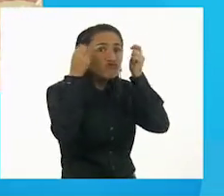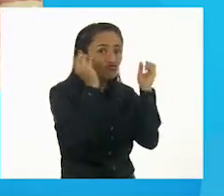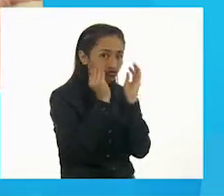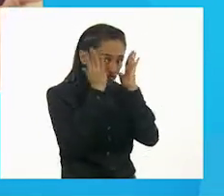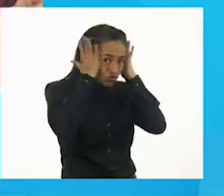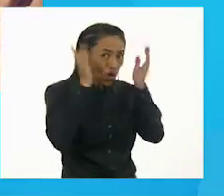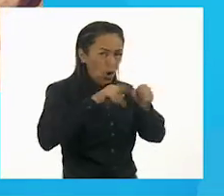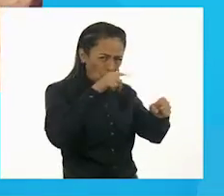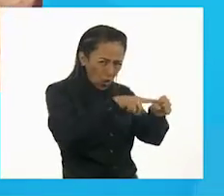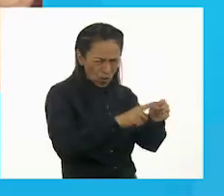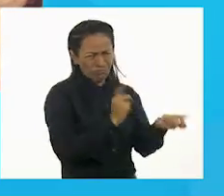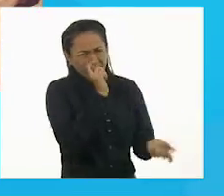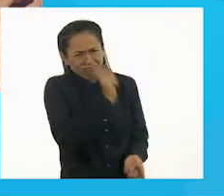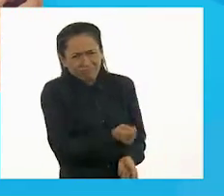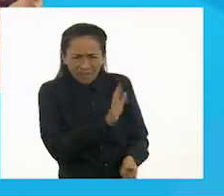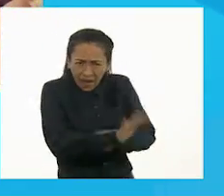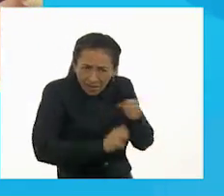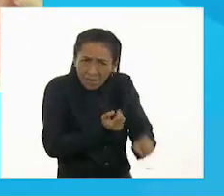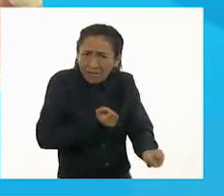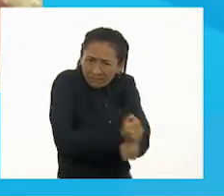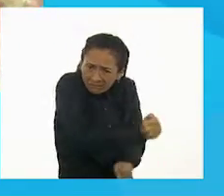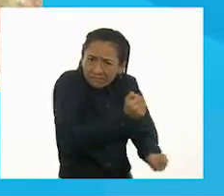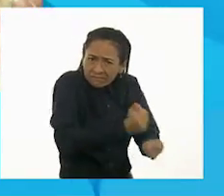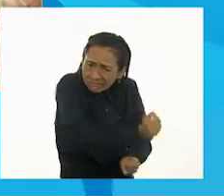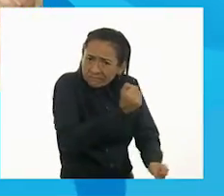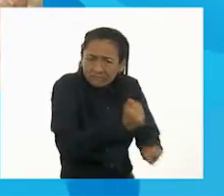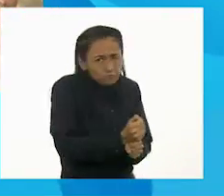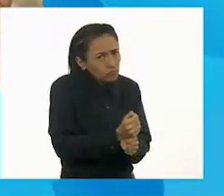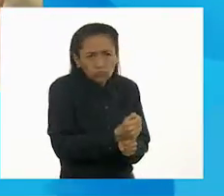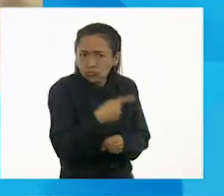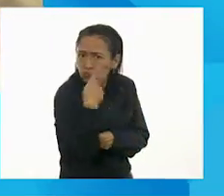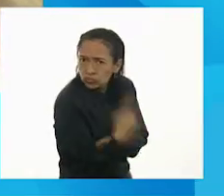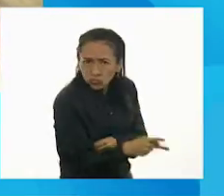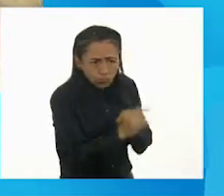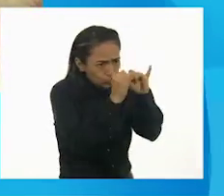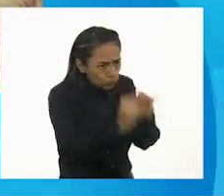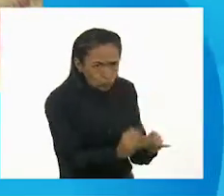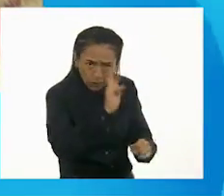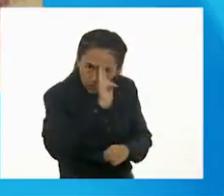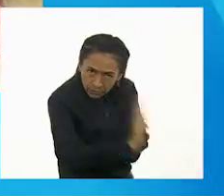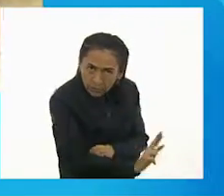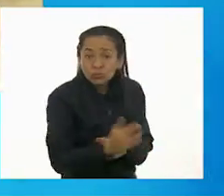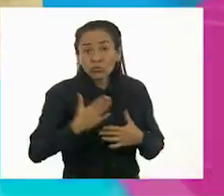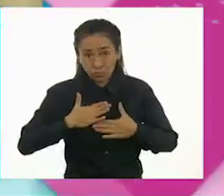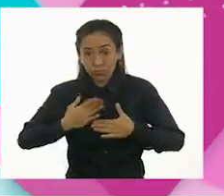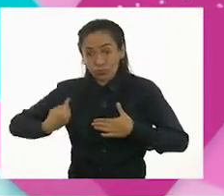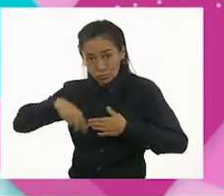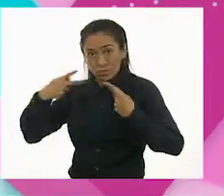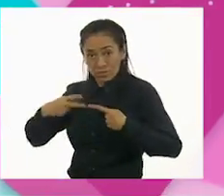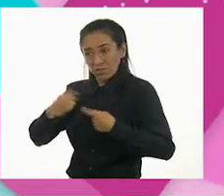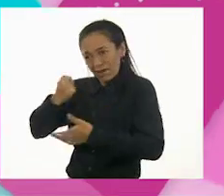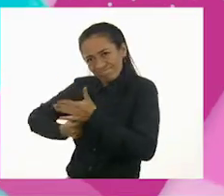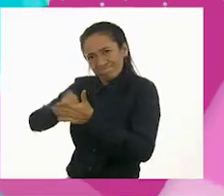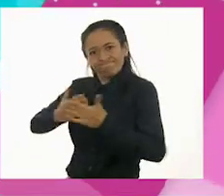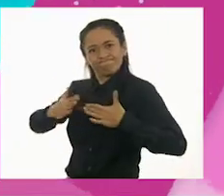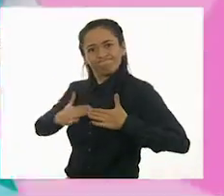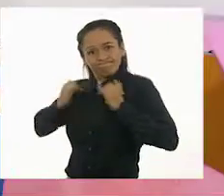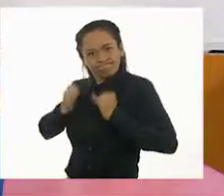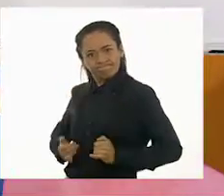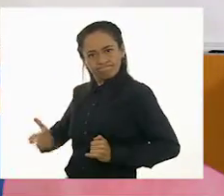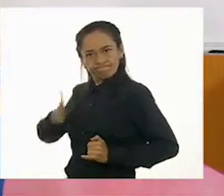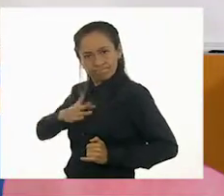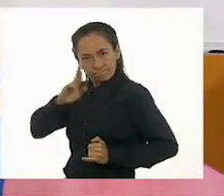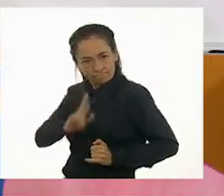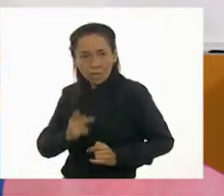tenemos que respetarles también su individualidad. Así como peleamos mucho tiempo por la nuestra, a ellos también tenemos que respetarles la suya. ¿Qué